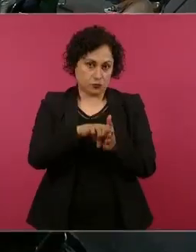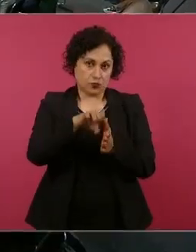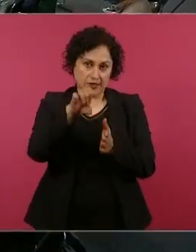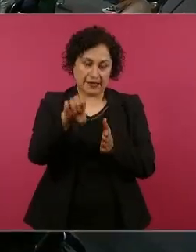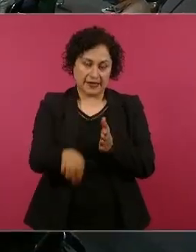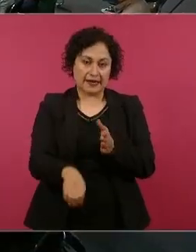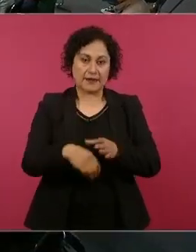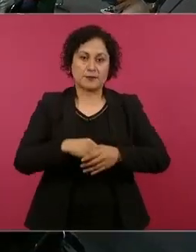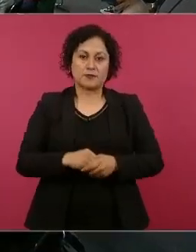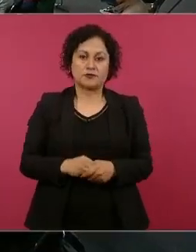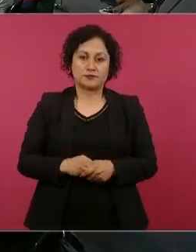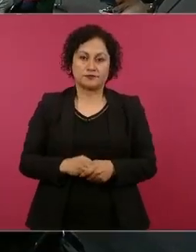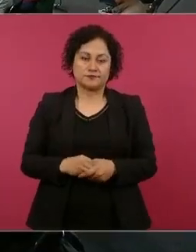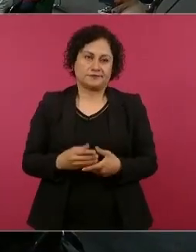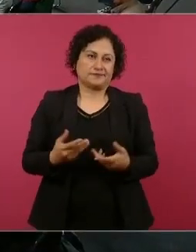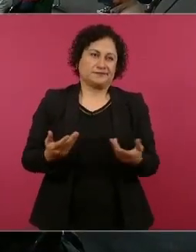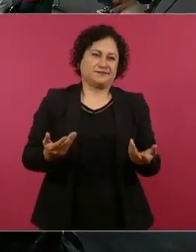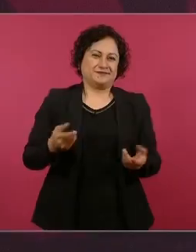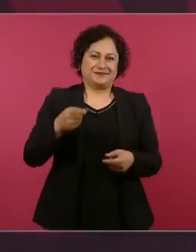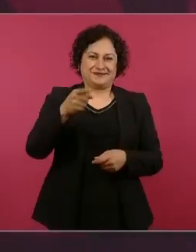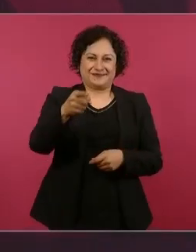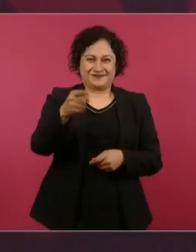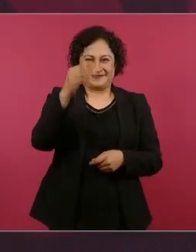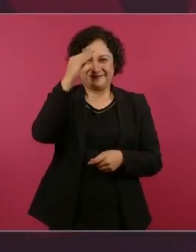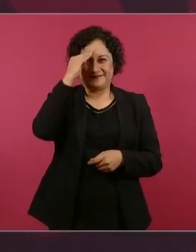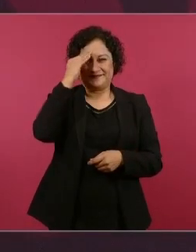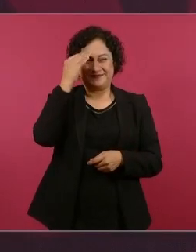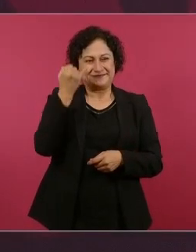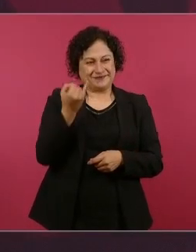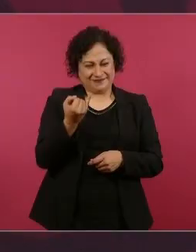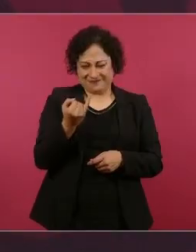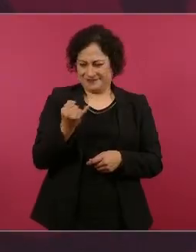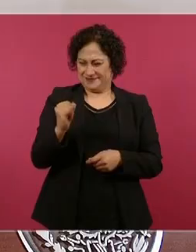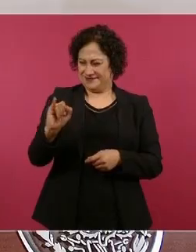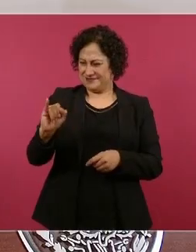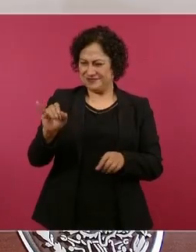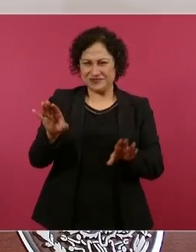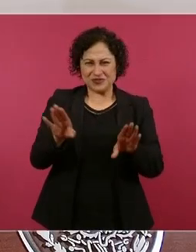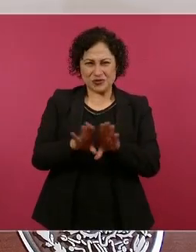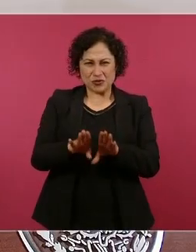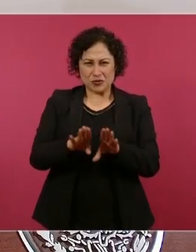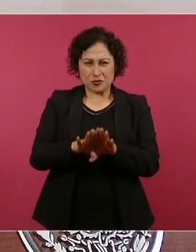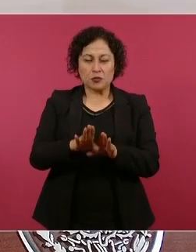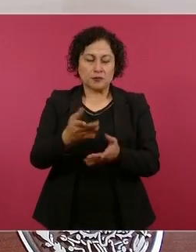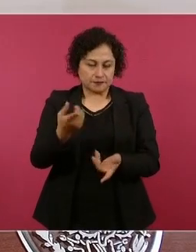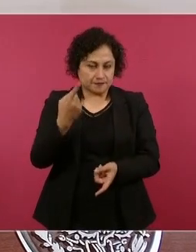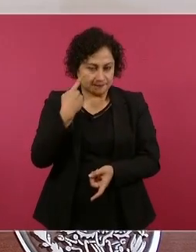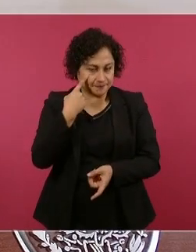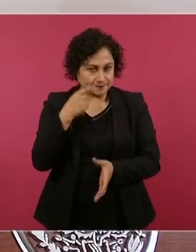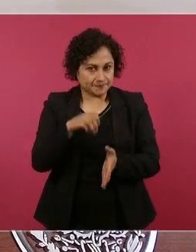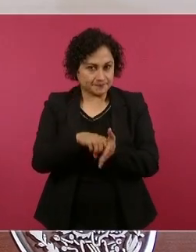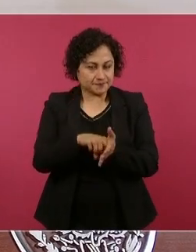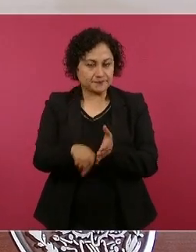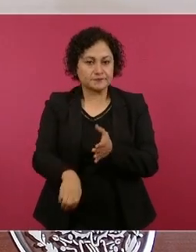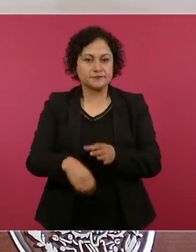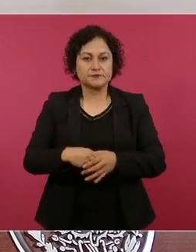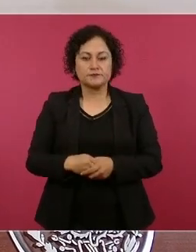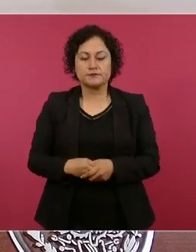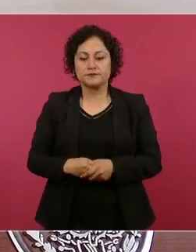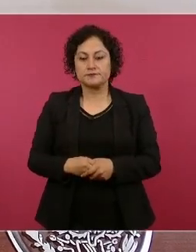anacrónico el que tengan ellos